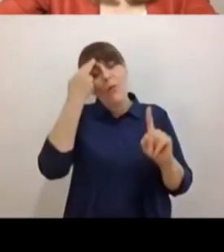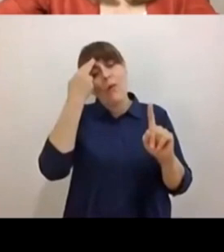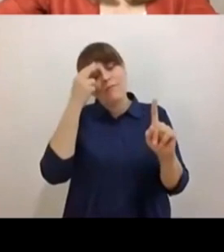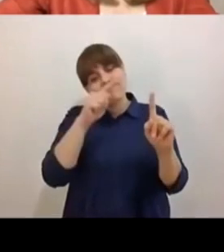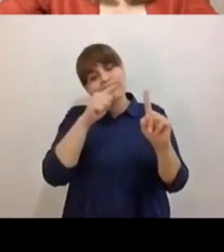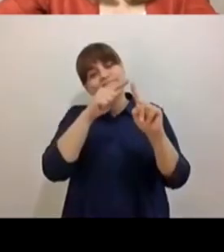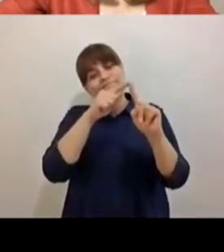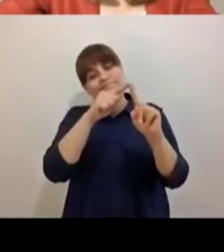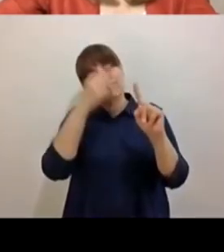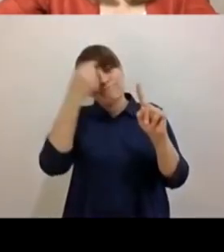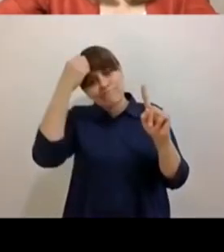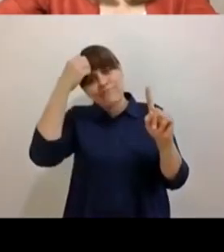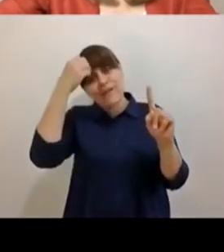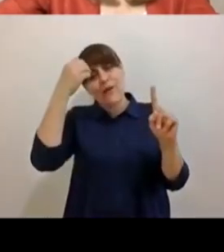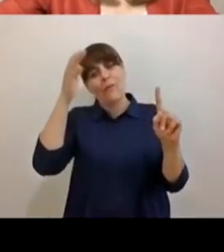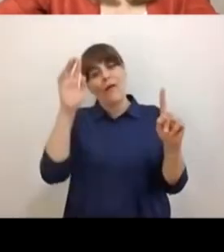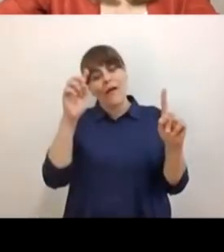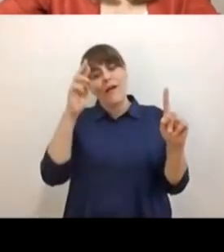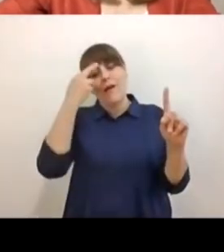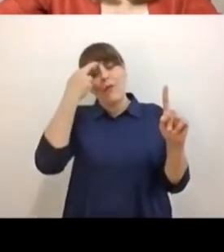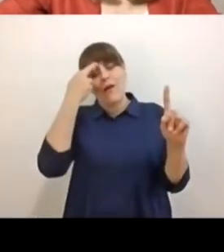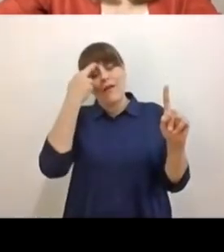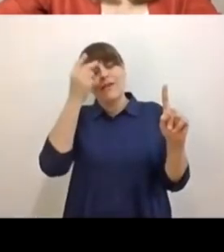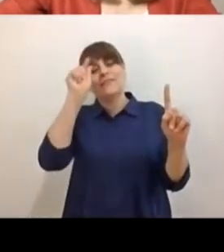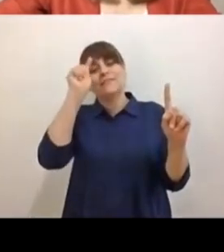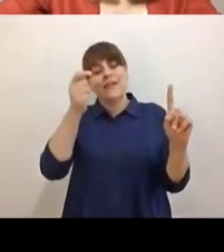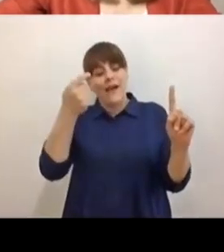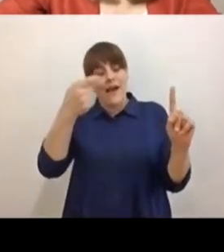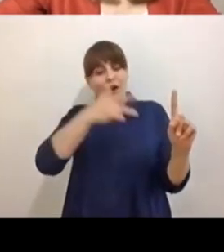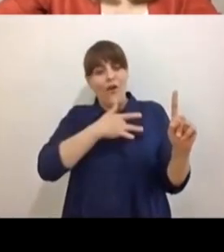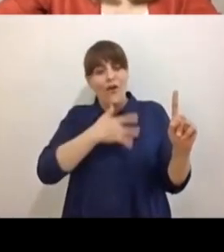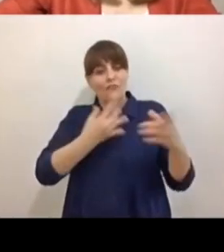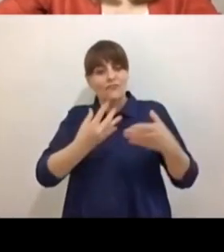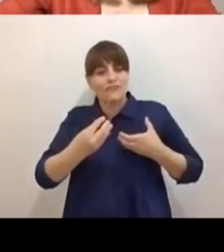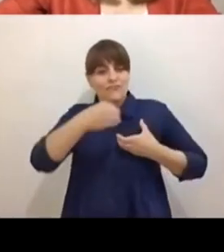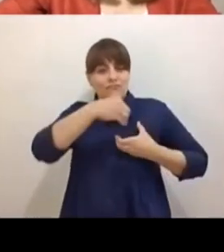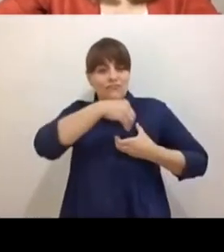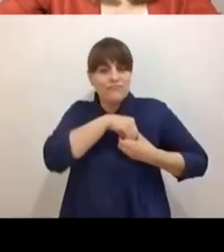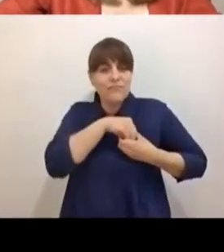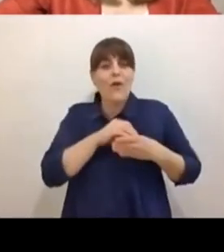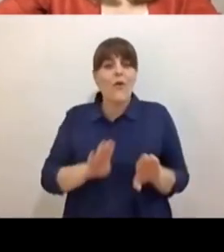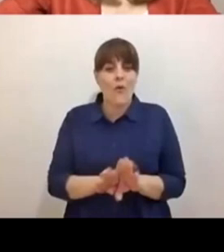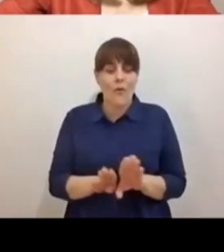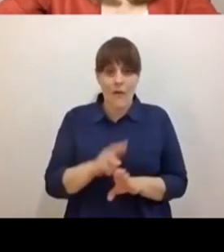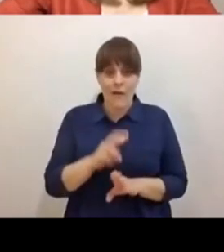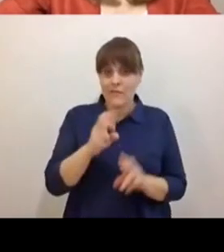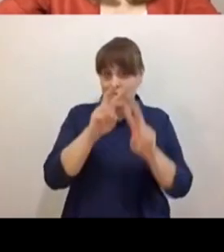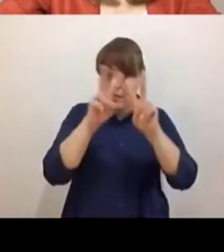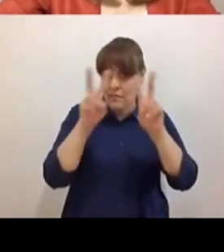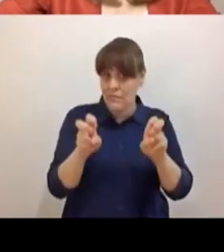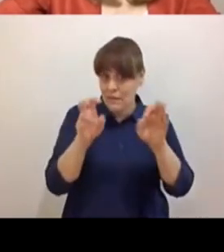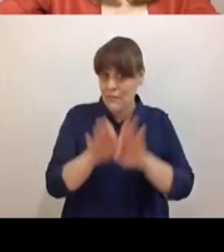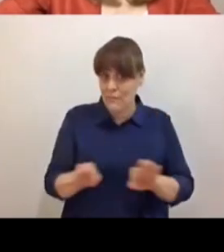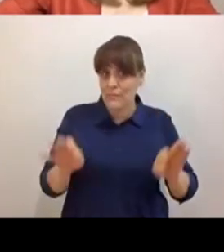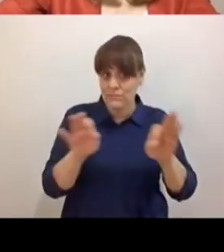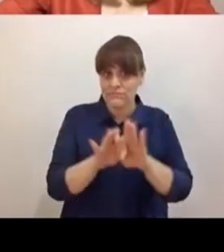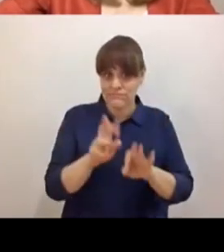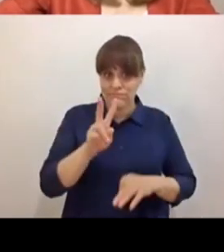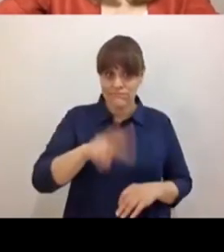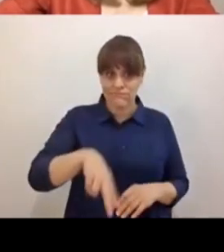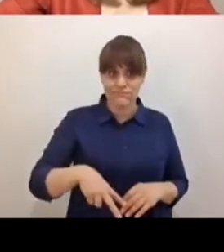tenerlo en el corazón, ¿no? Entonces, eso es un gran tema y es algo que hay que